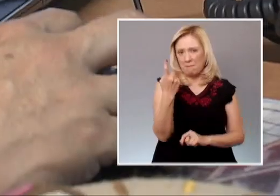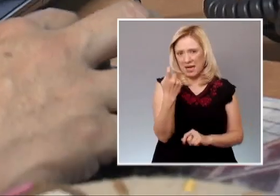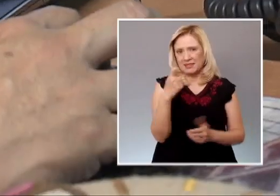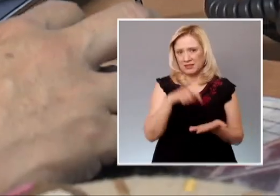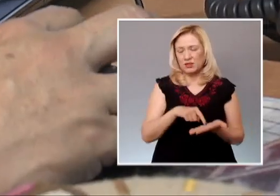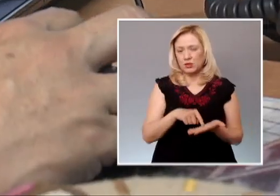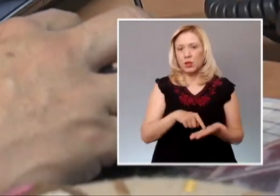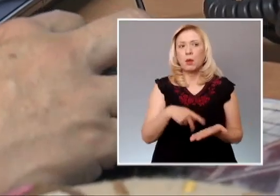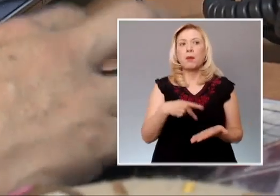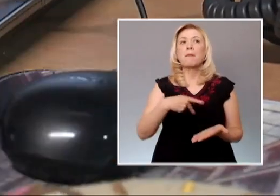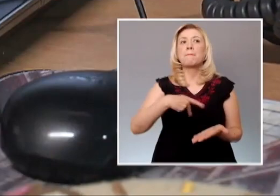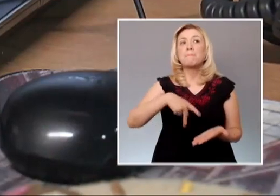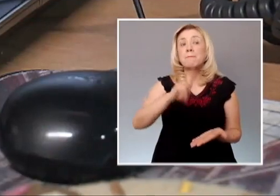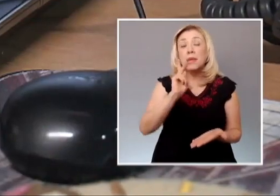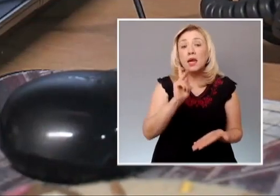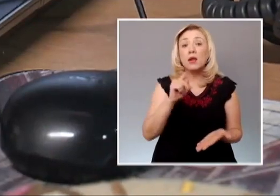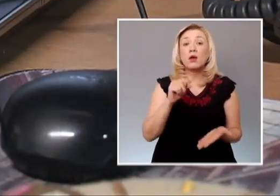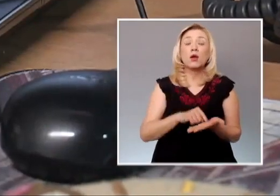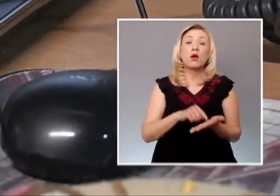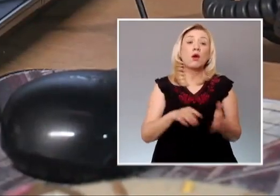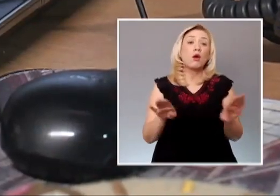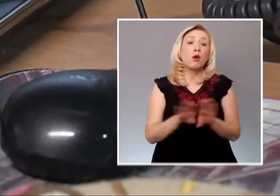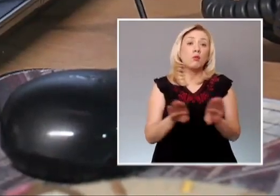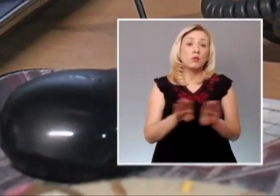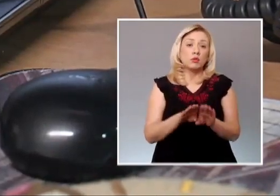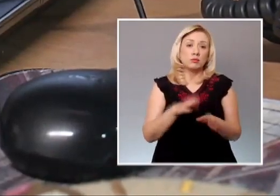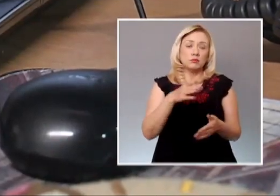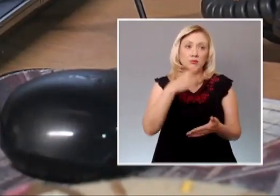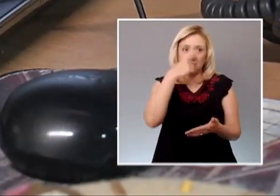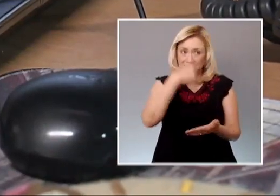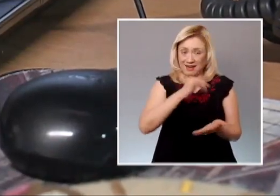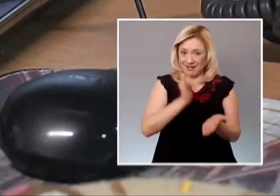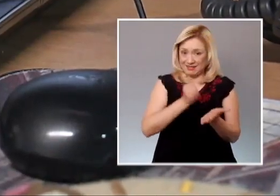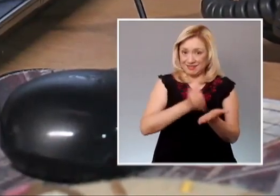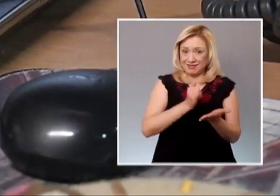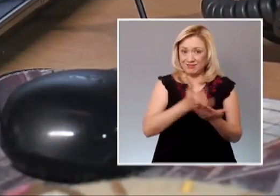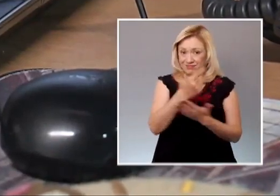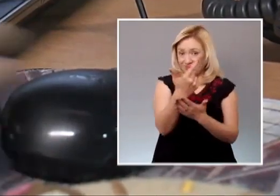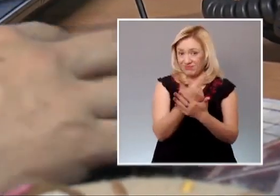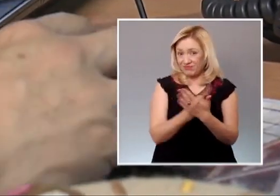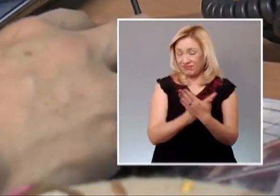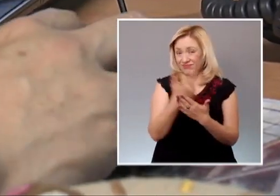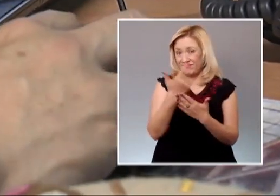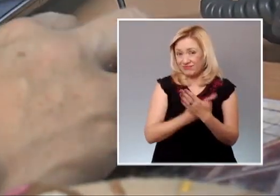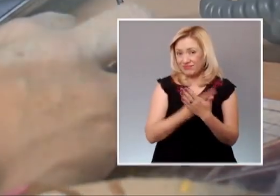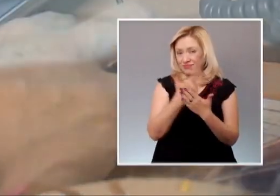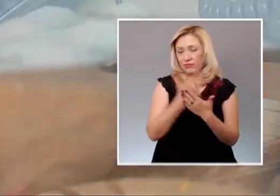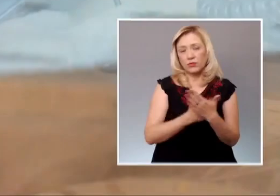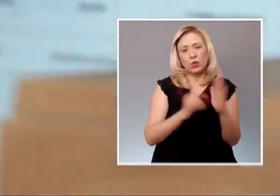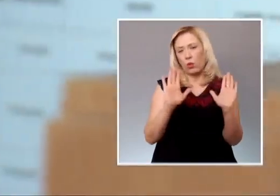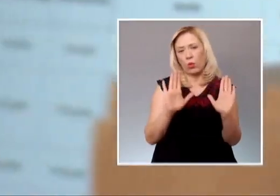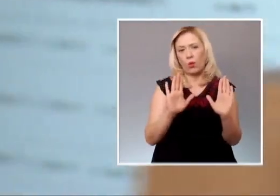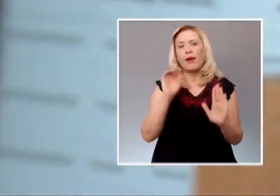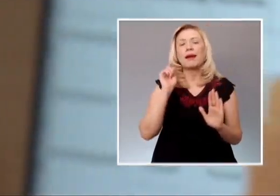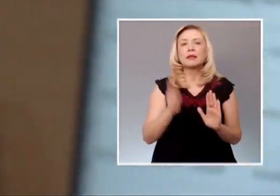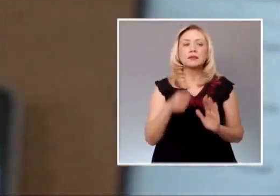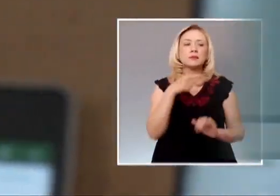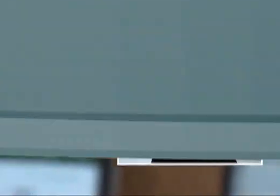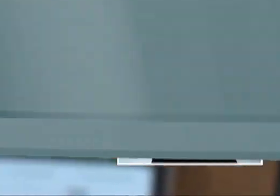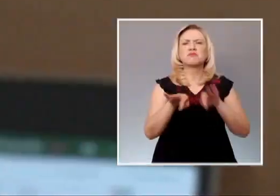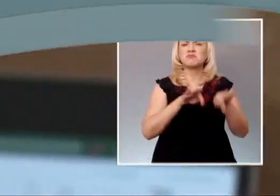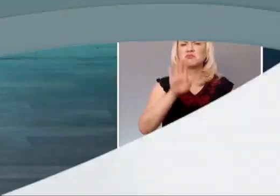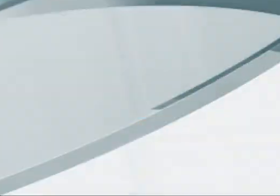son registros o asientos contables, sino información que ampara actos o actividades de las y los contribuyentes.